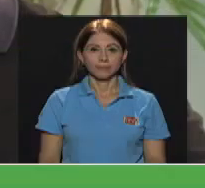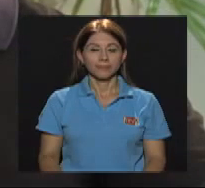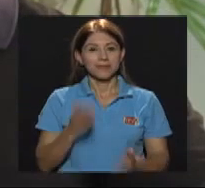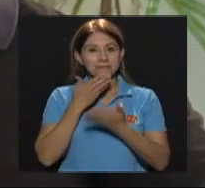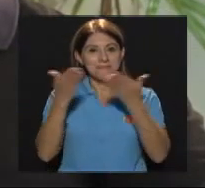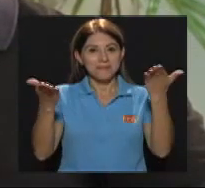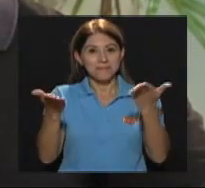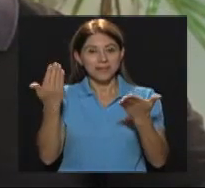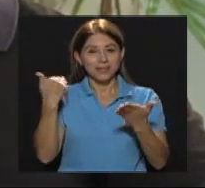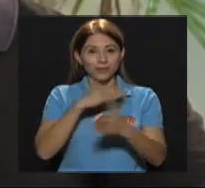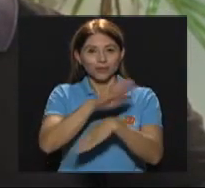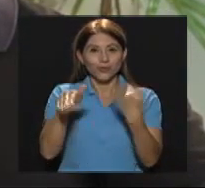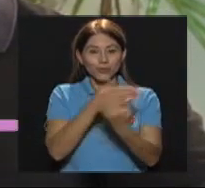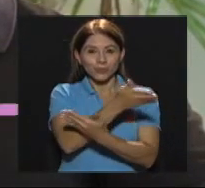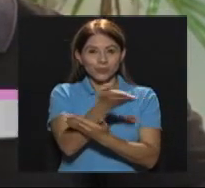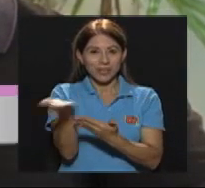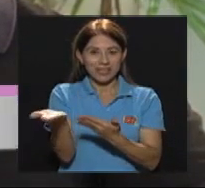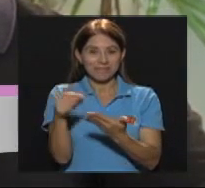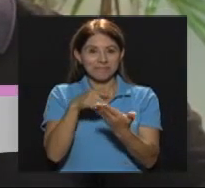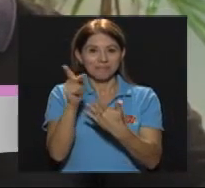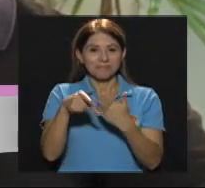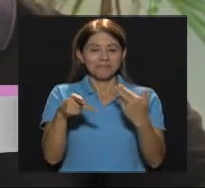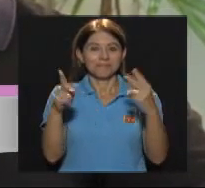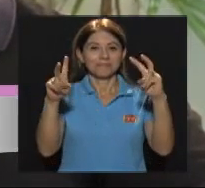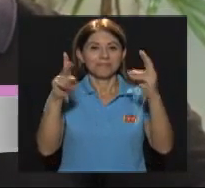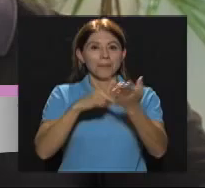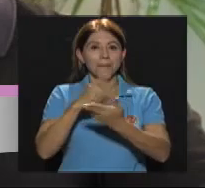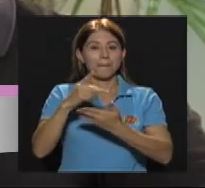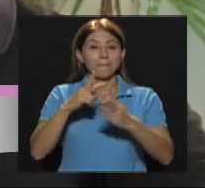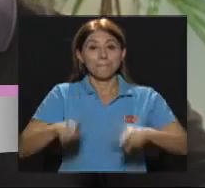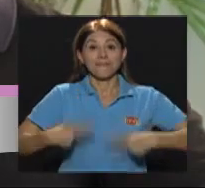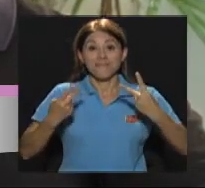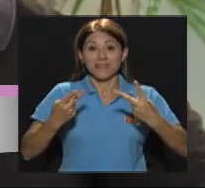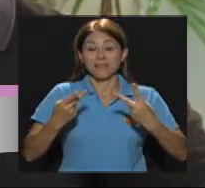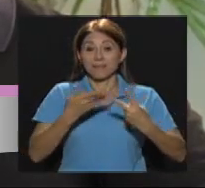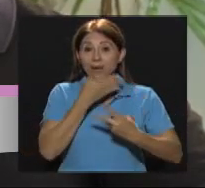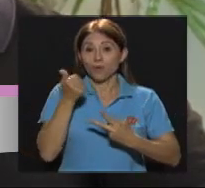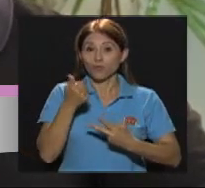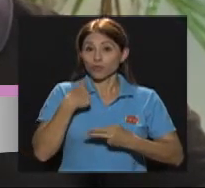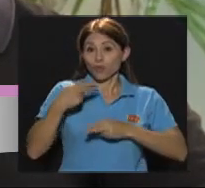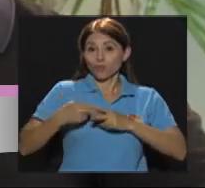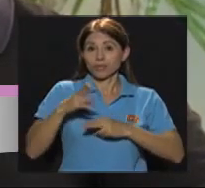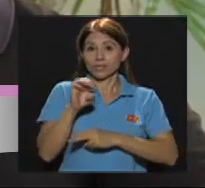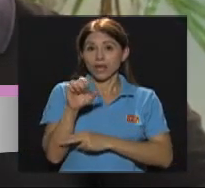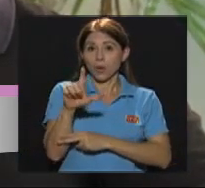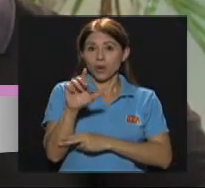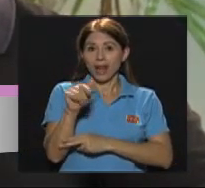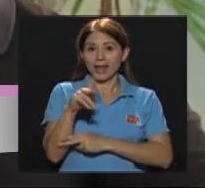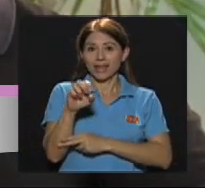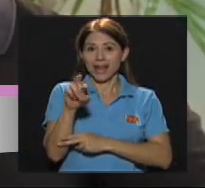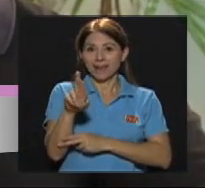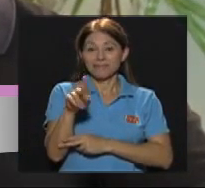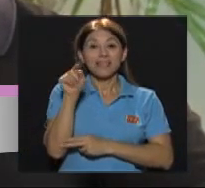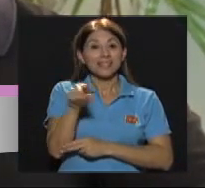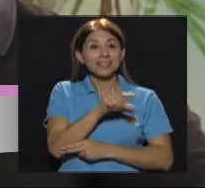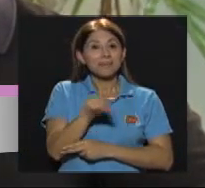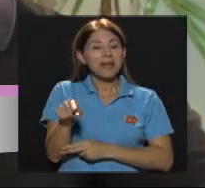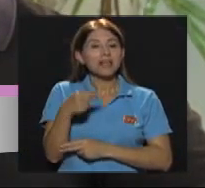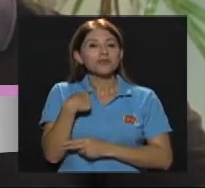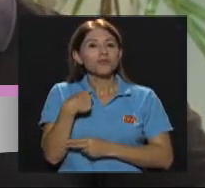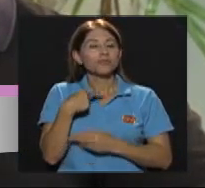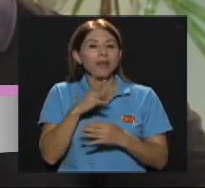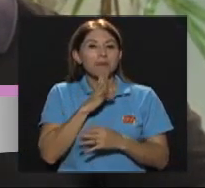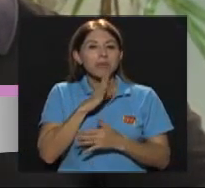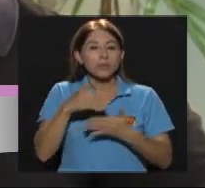Bienvenidos todos y todas una vez más a vivir mejor Soy Saúl Aguilar y estaré esta semana compartiendo con ustedes